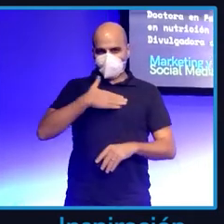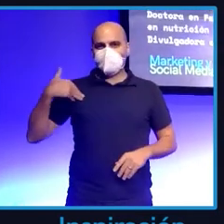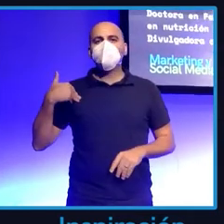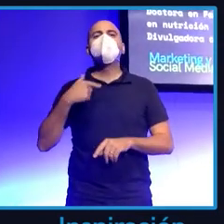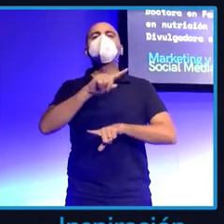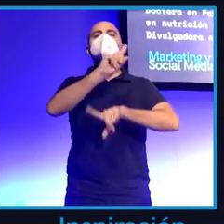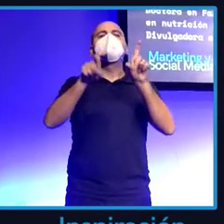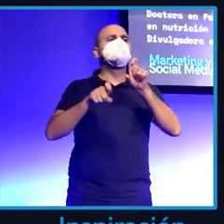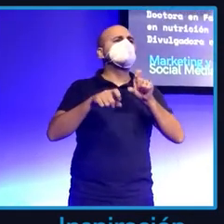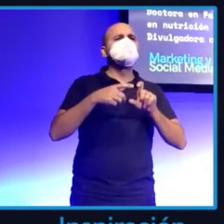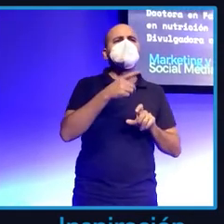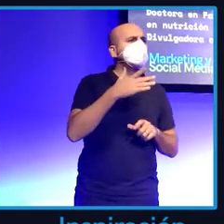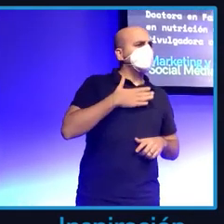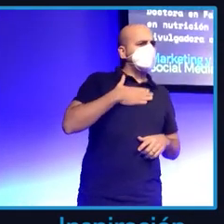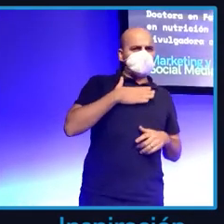por aquí?